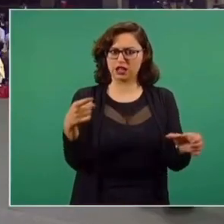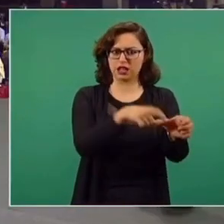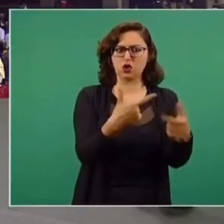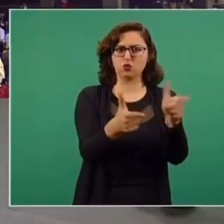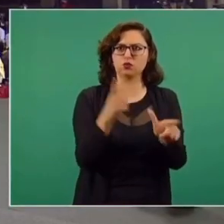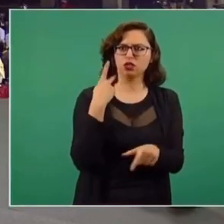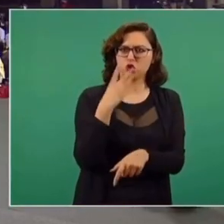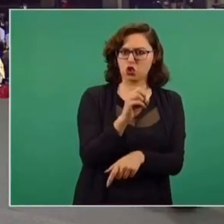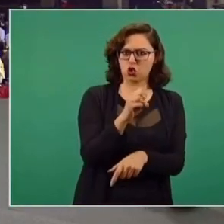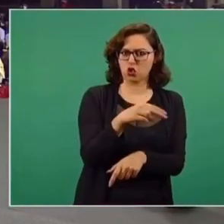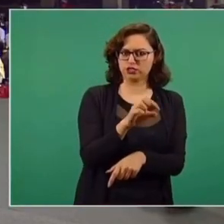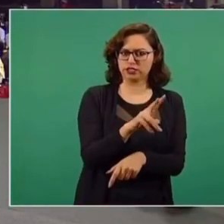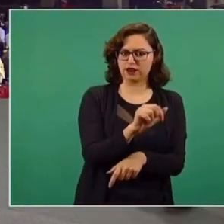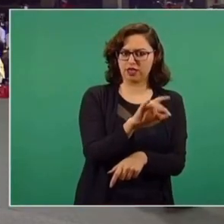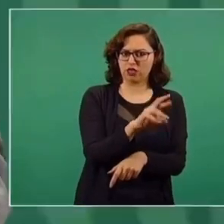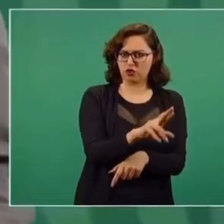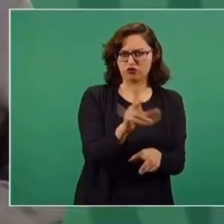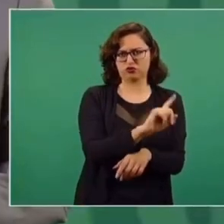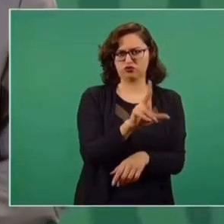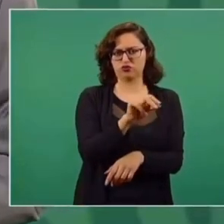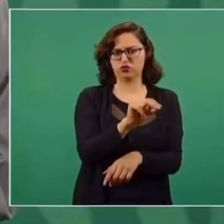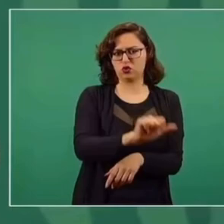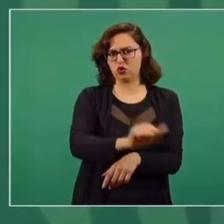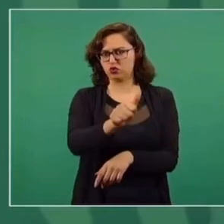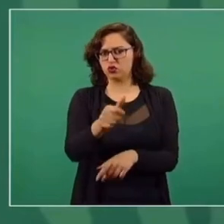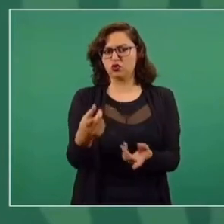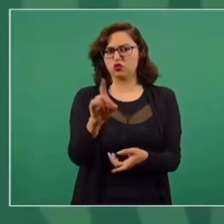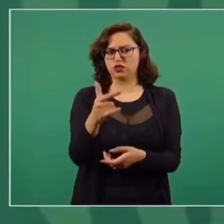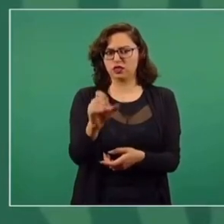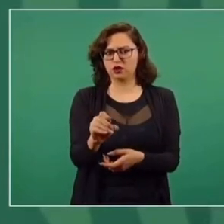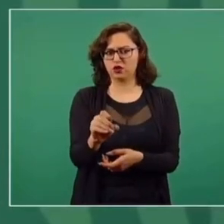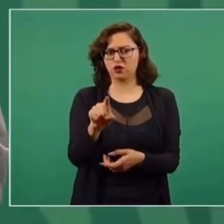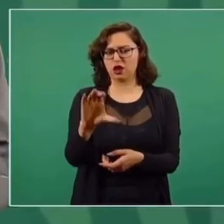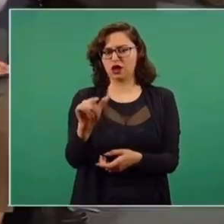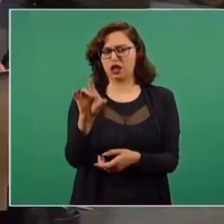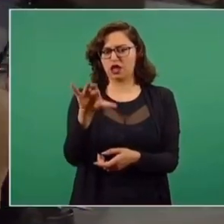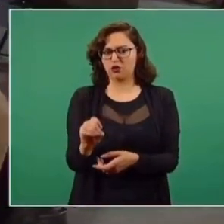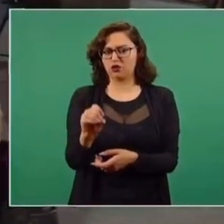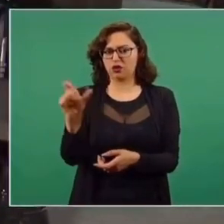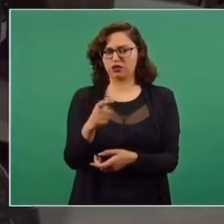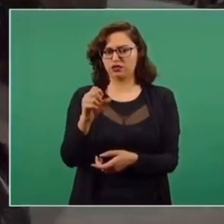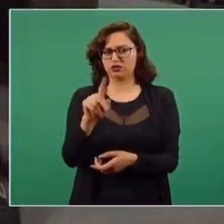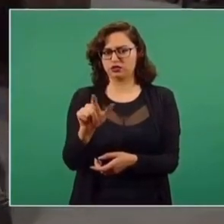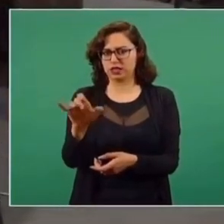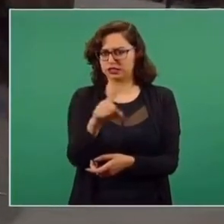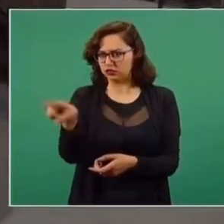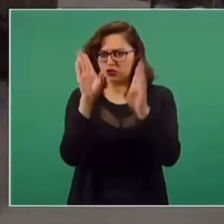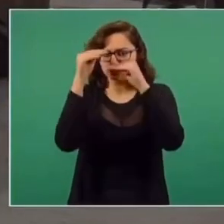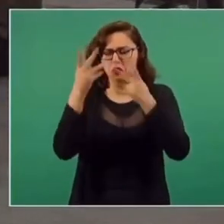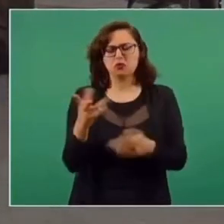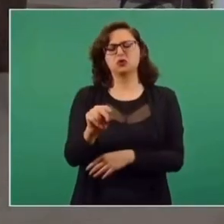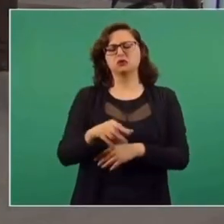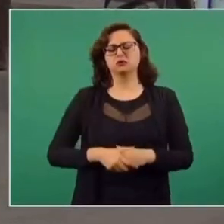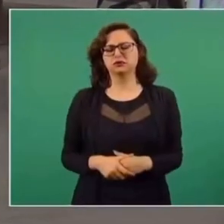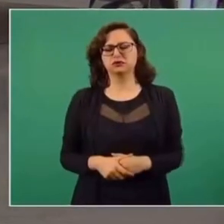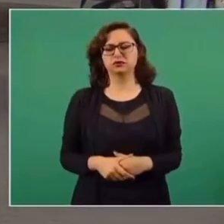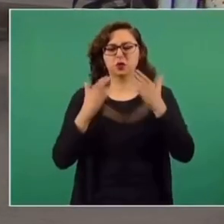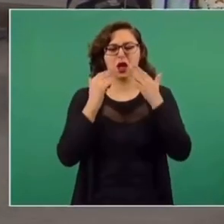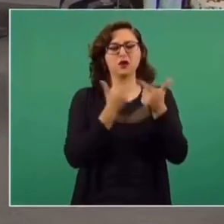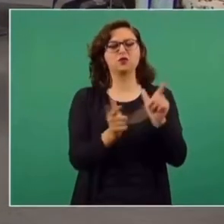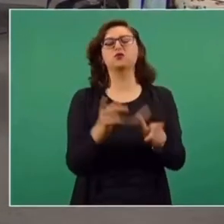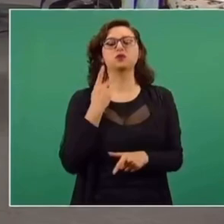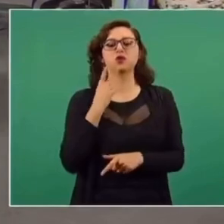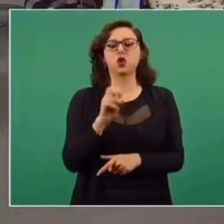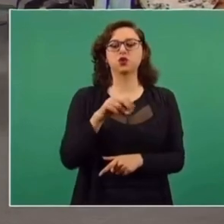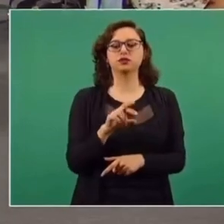No, es de otro partido. ¿Dieva los Sáenz es del Partido Conservador? ¿Claudio X. González es del Partido Conservador? No. Entonces,